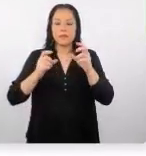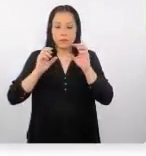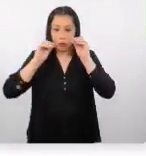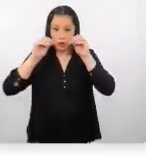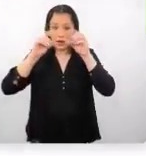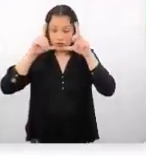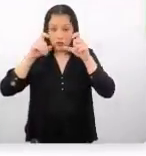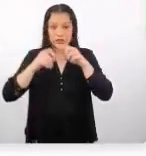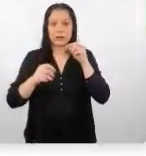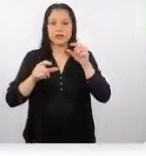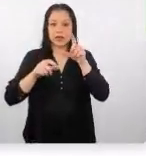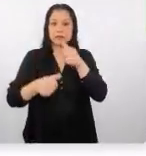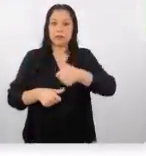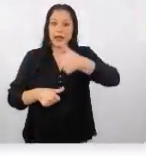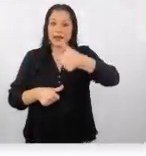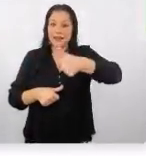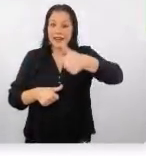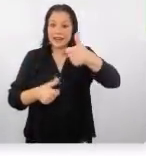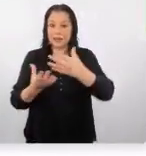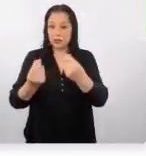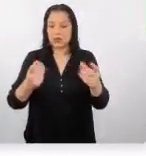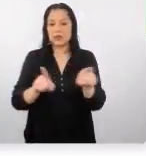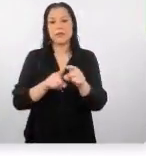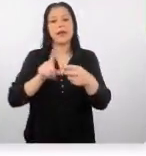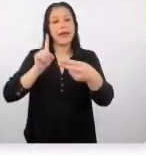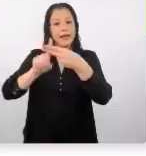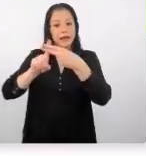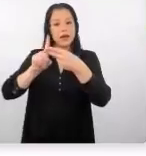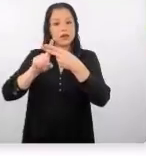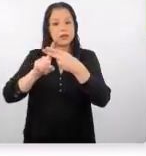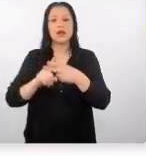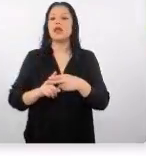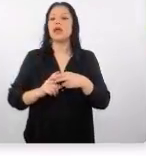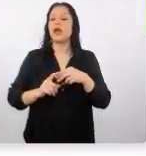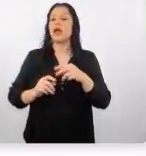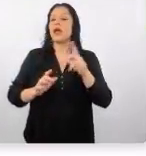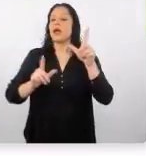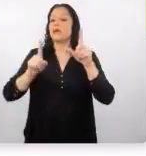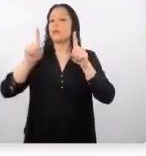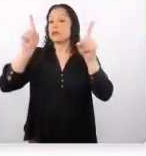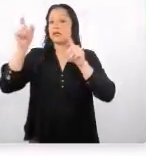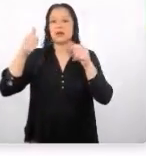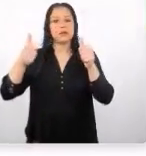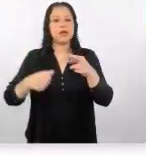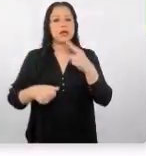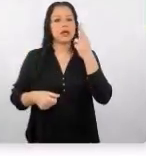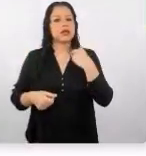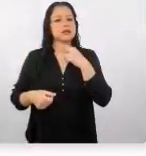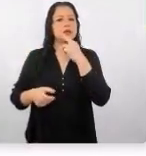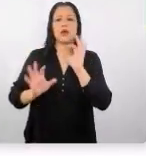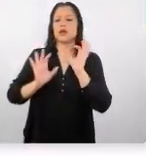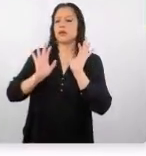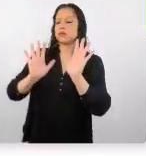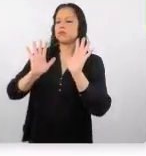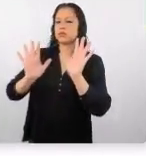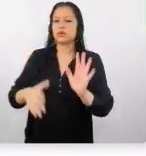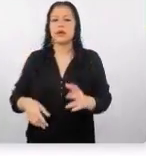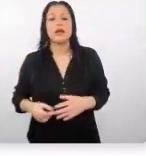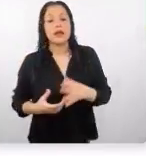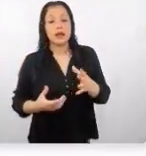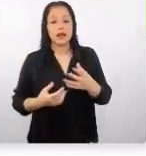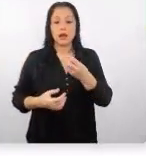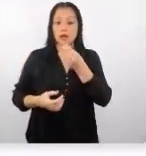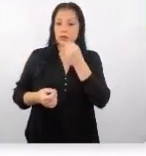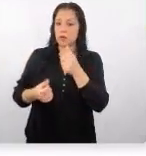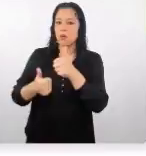mucho eso en cuanto a los hoteles también hoteles de alta gama y restaurantes únicos ellos el tema de gastronómico lo aprecian